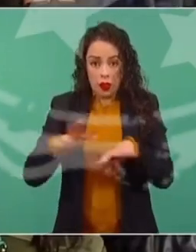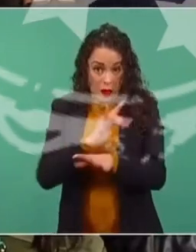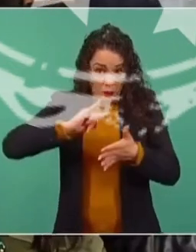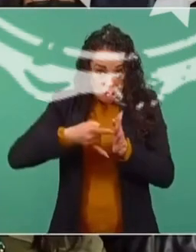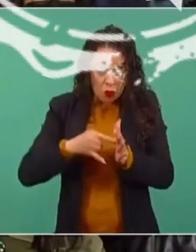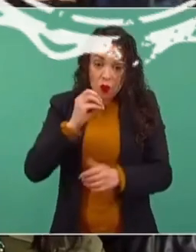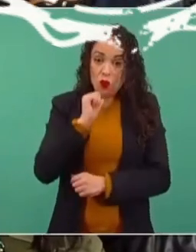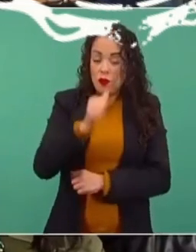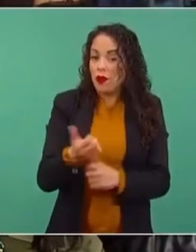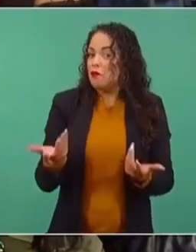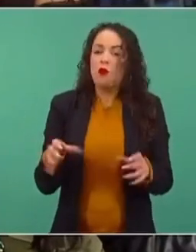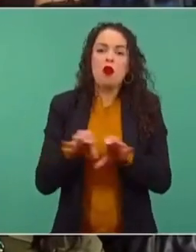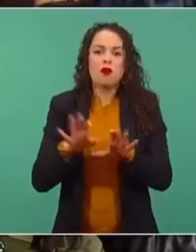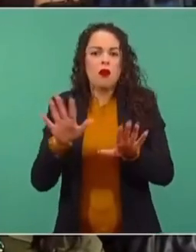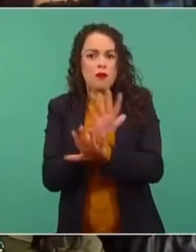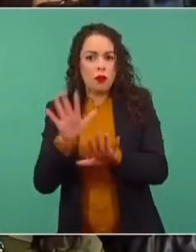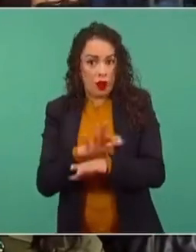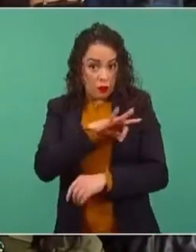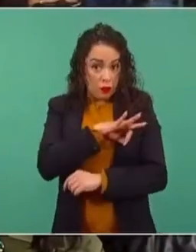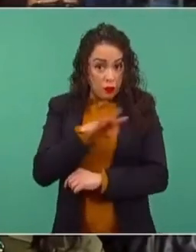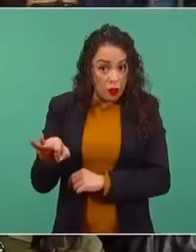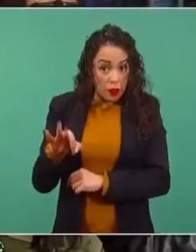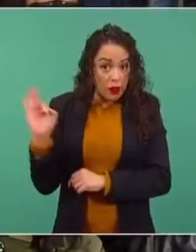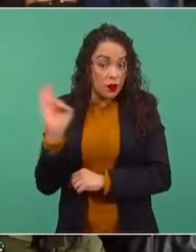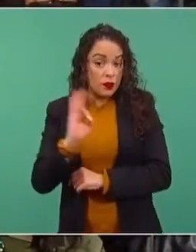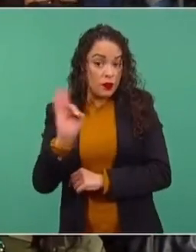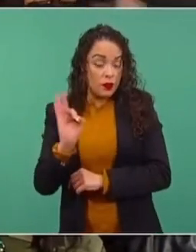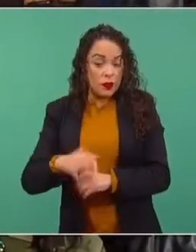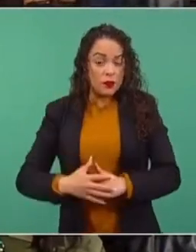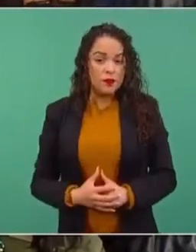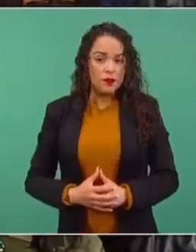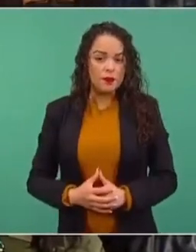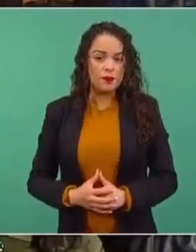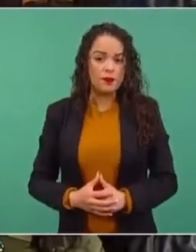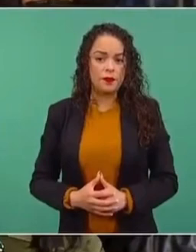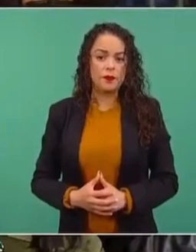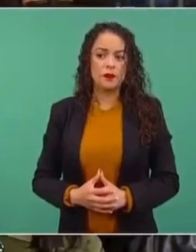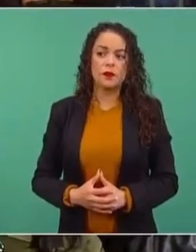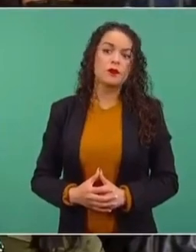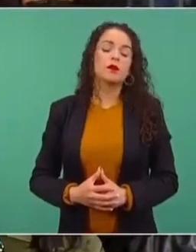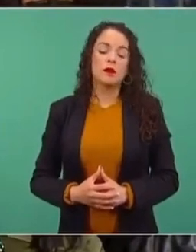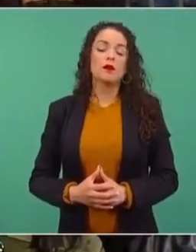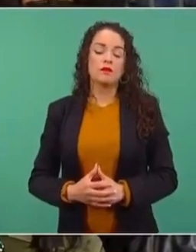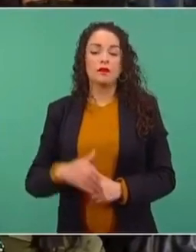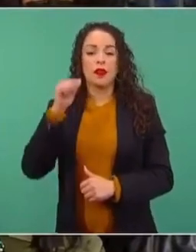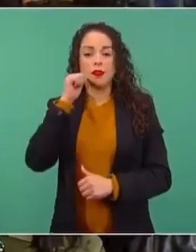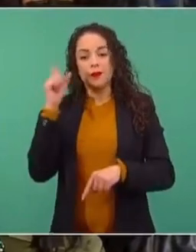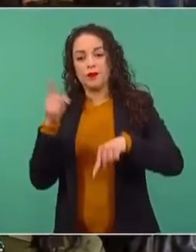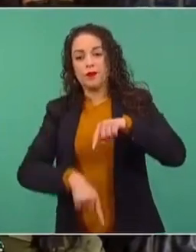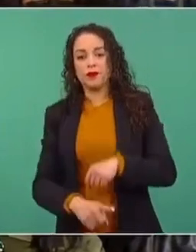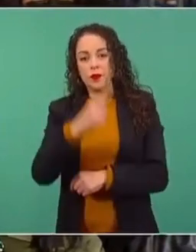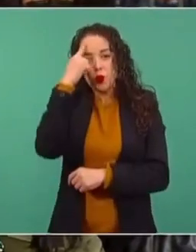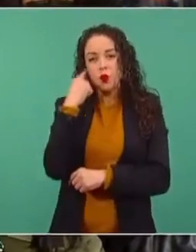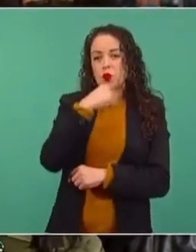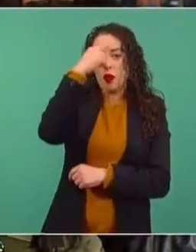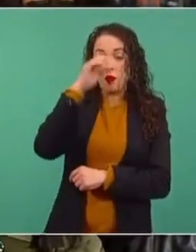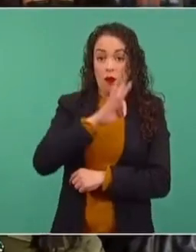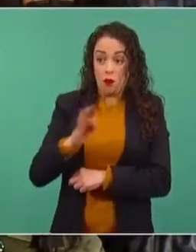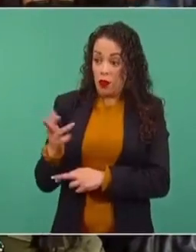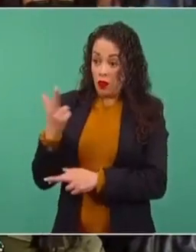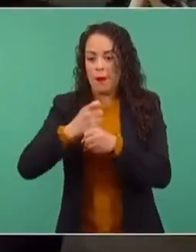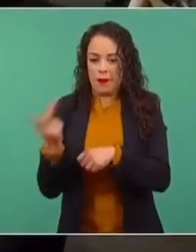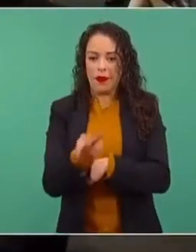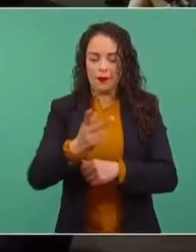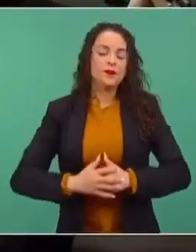que haya alguna modificación, será posible que en algún momento nos devuelvan pues esta hora de sueño que nos robaron, como dijera don José Gutiérrez Vivo.